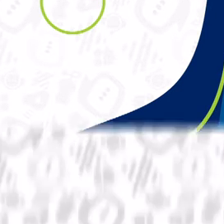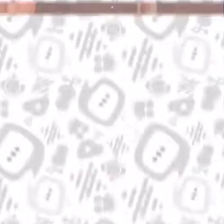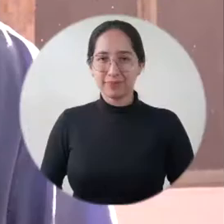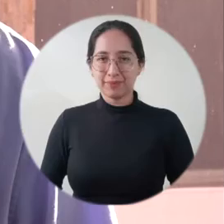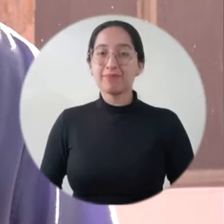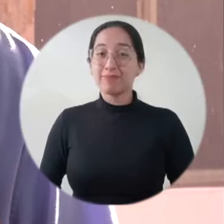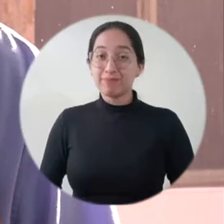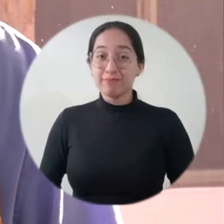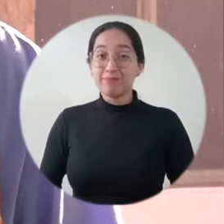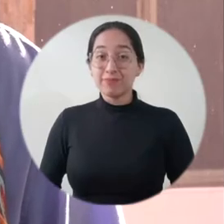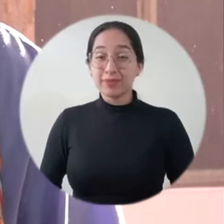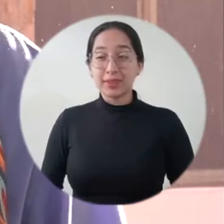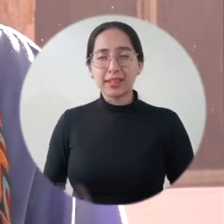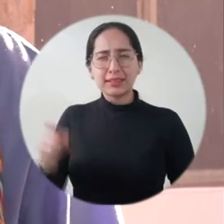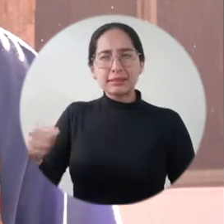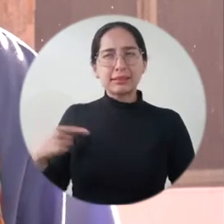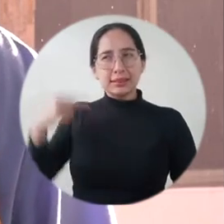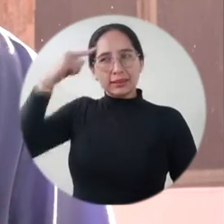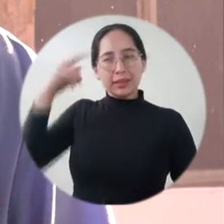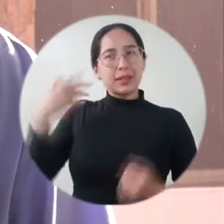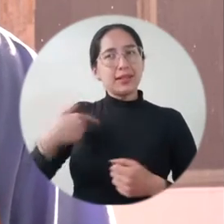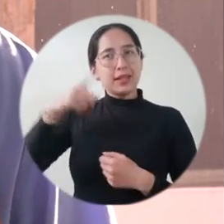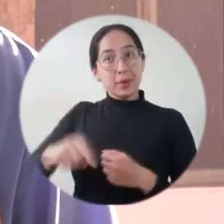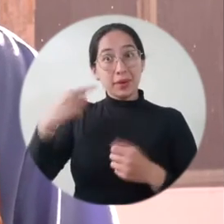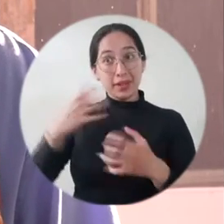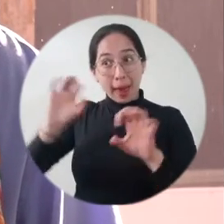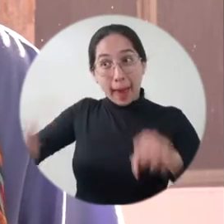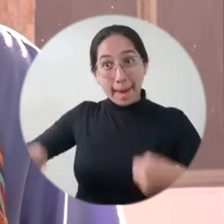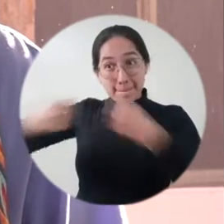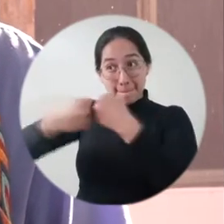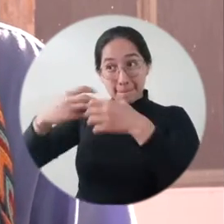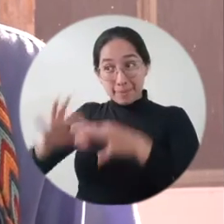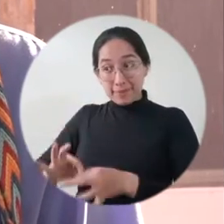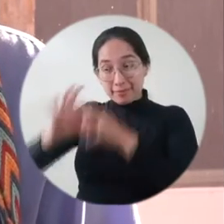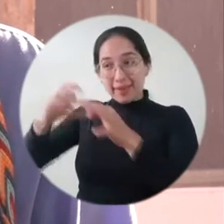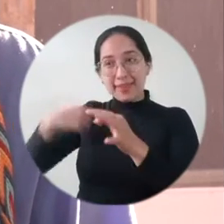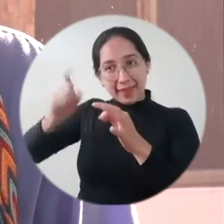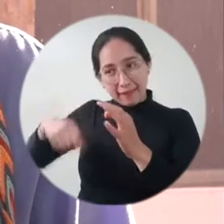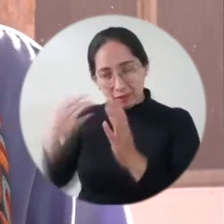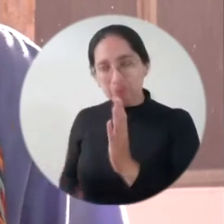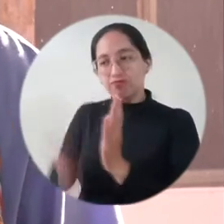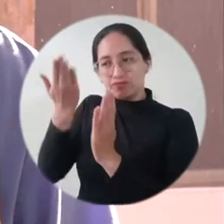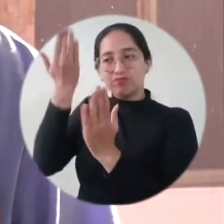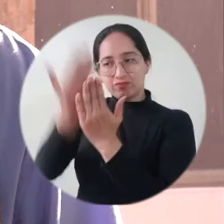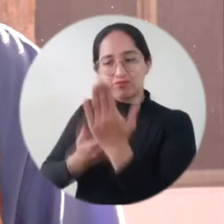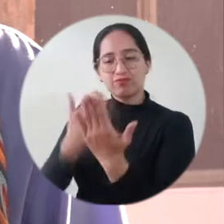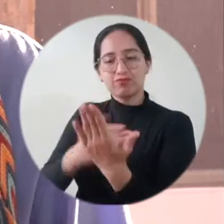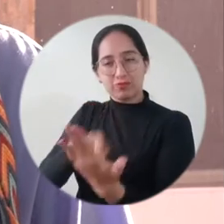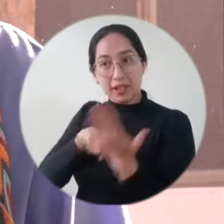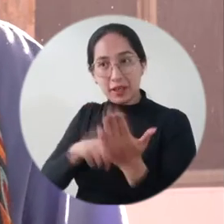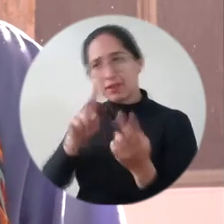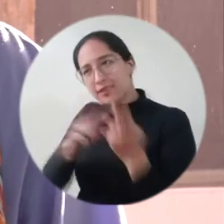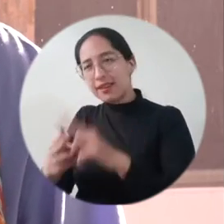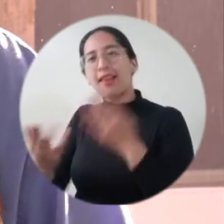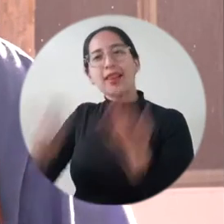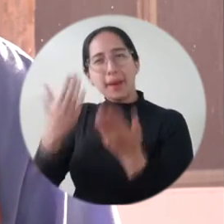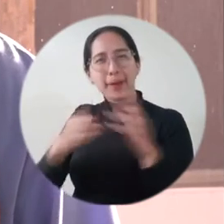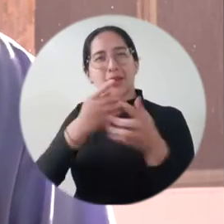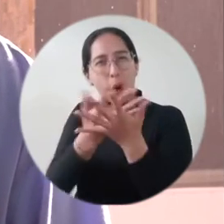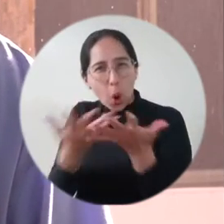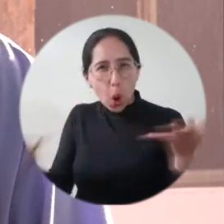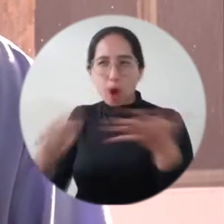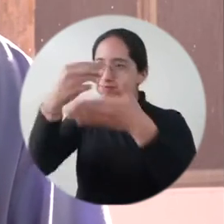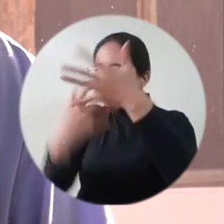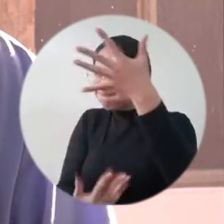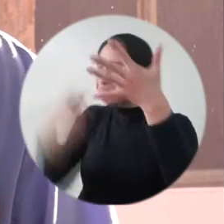Lo que buscamos es una actualización de esos convenios y de manera específica posteriormente, ya dependiendo de las necesidades